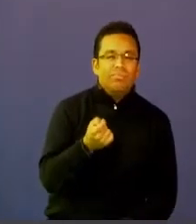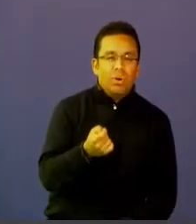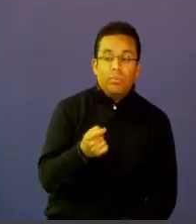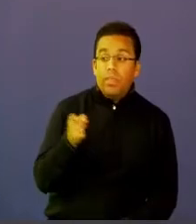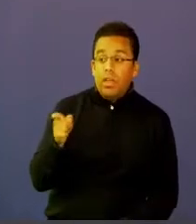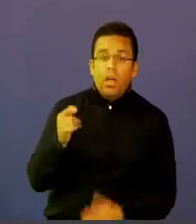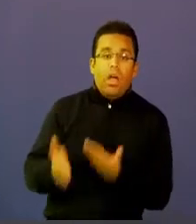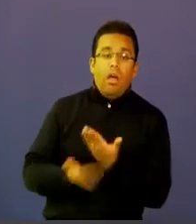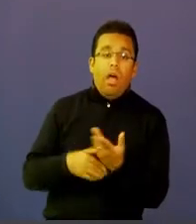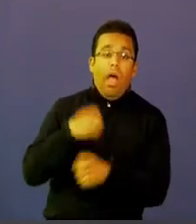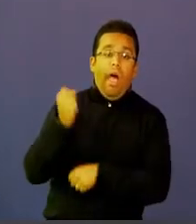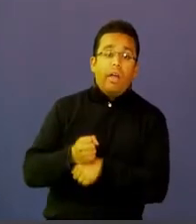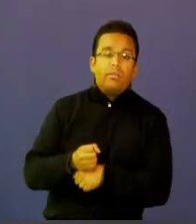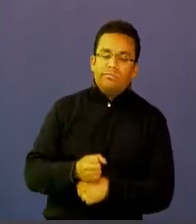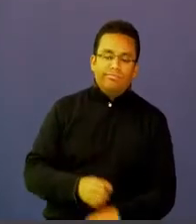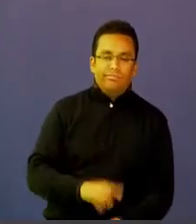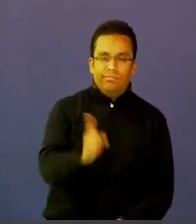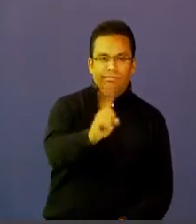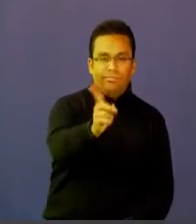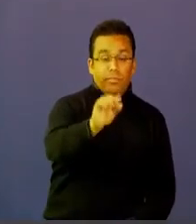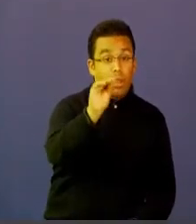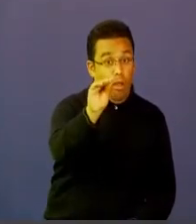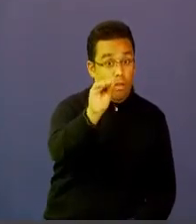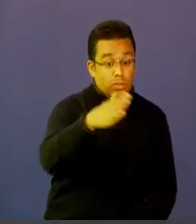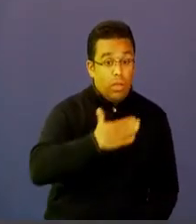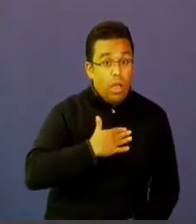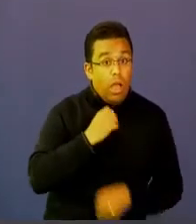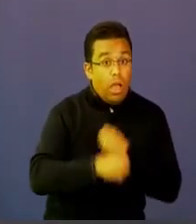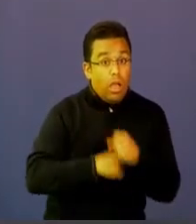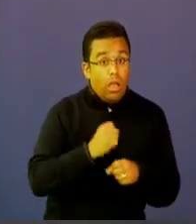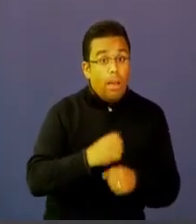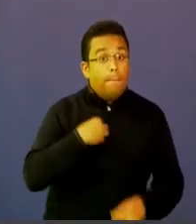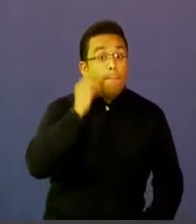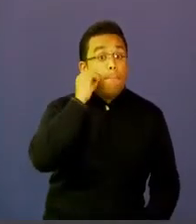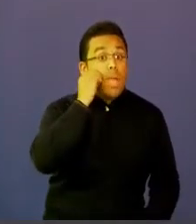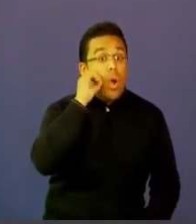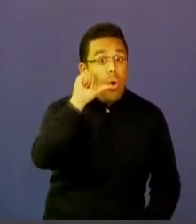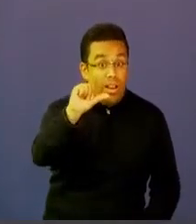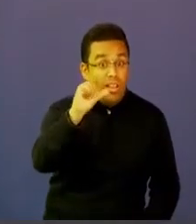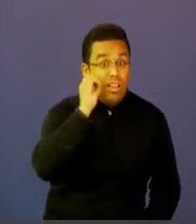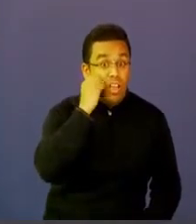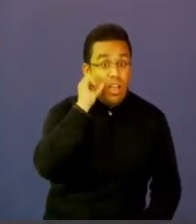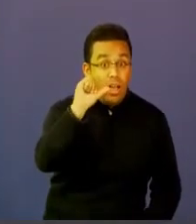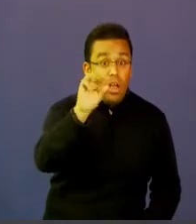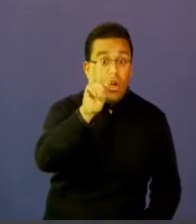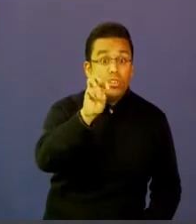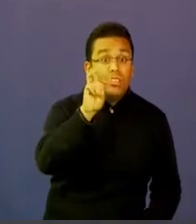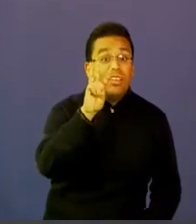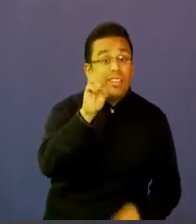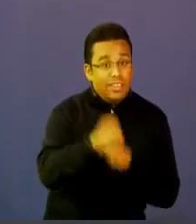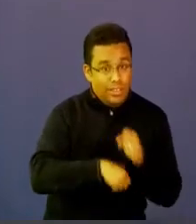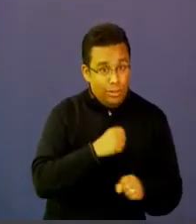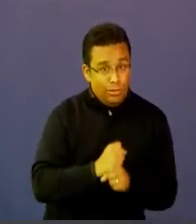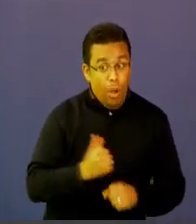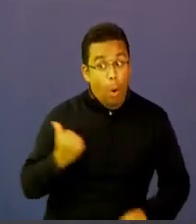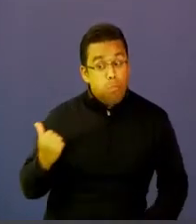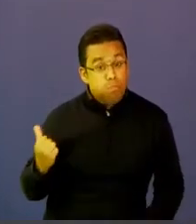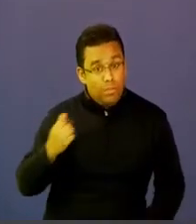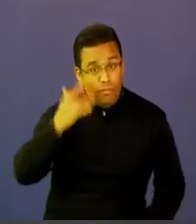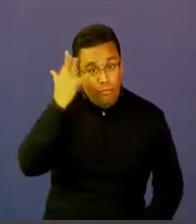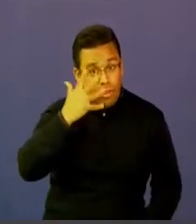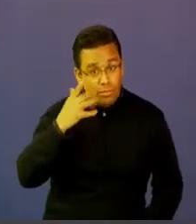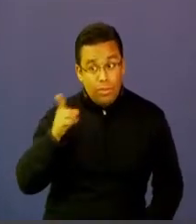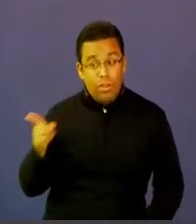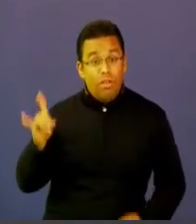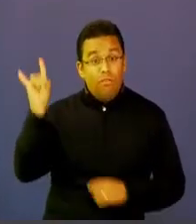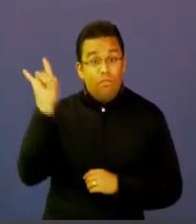esto es atemporal mi abuela tiene 83 años y yo siempre lo digo llevo dos años diciendo mi abuela tiene Facebook baja videos